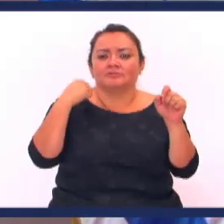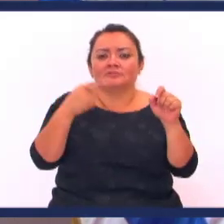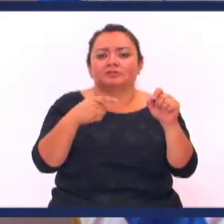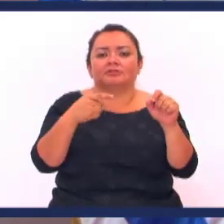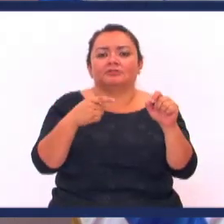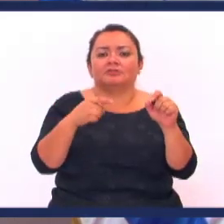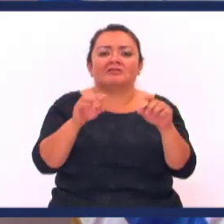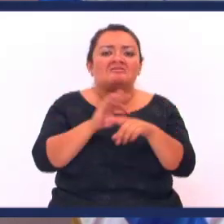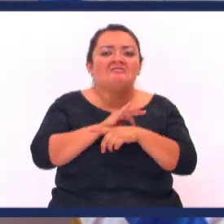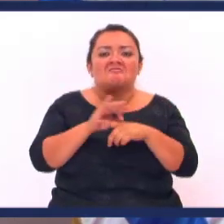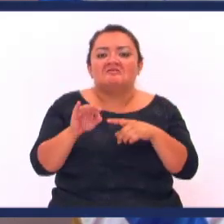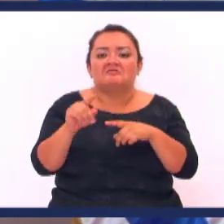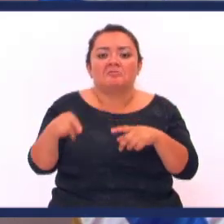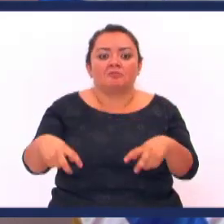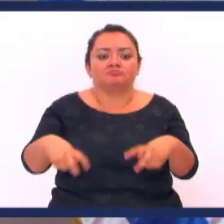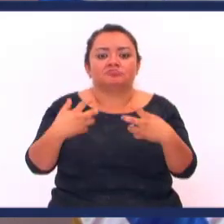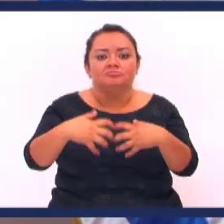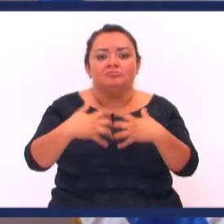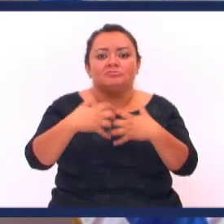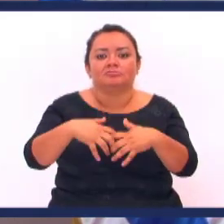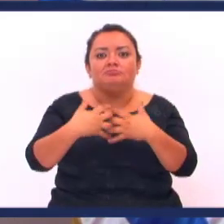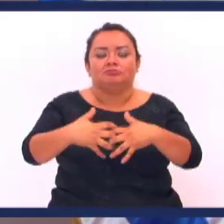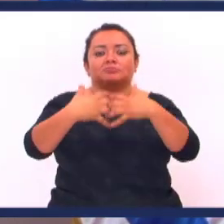que puse Si Me quemaron El alternador